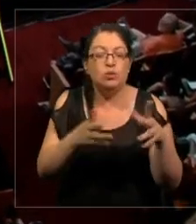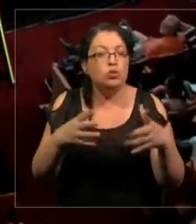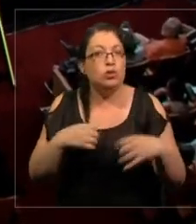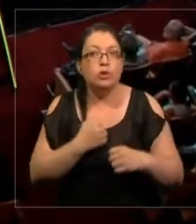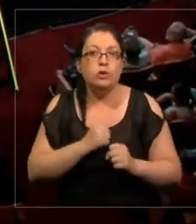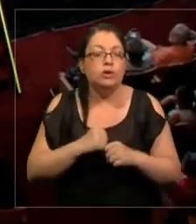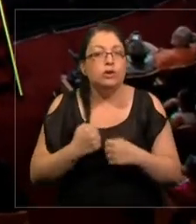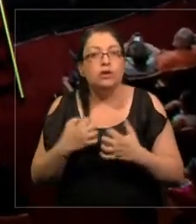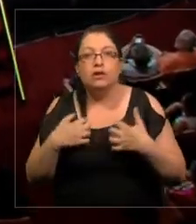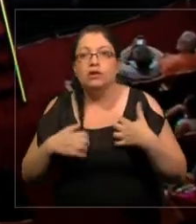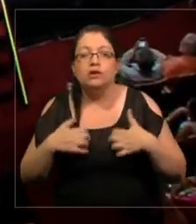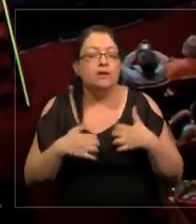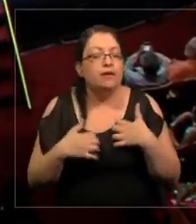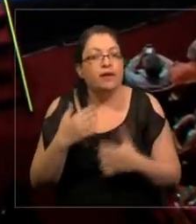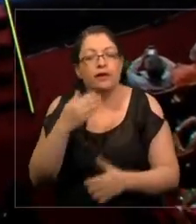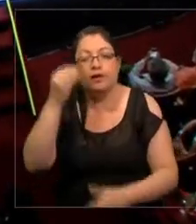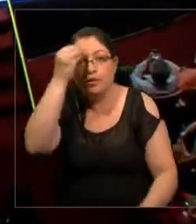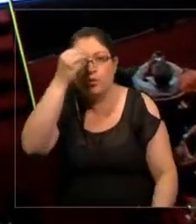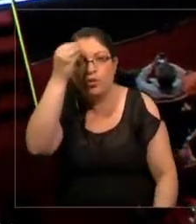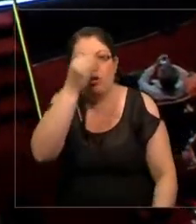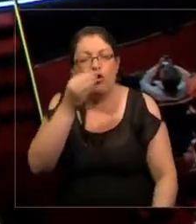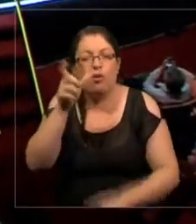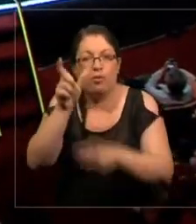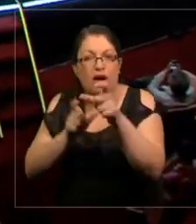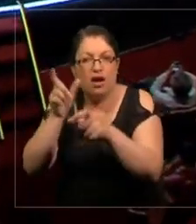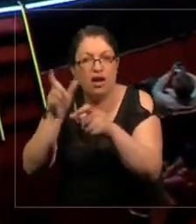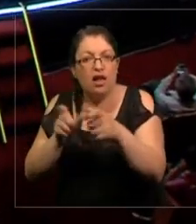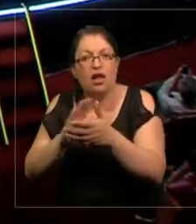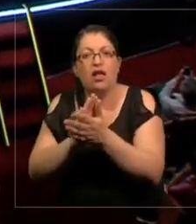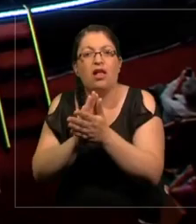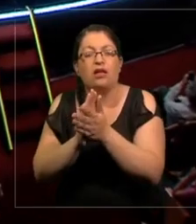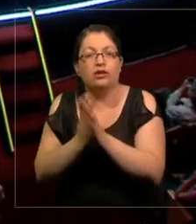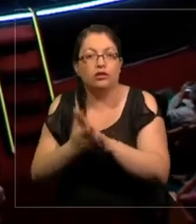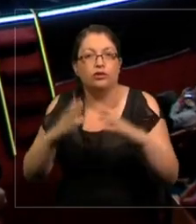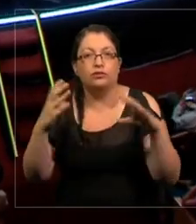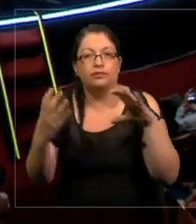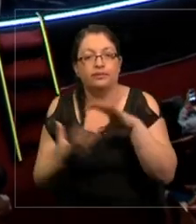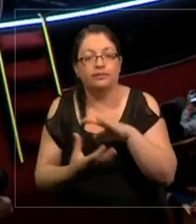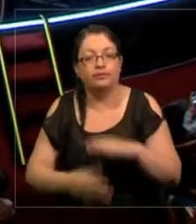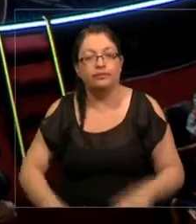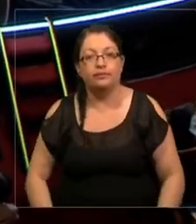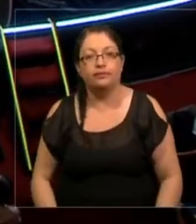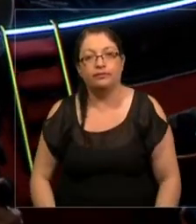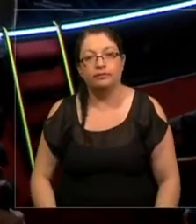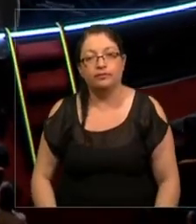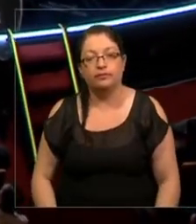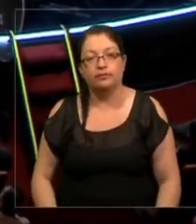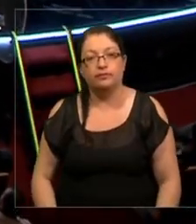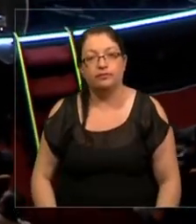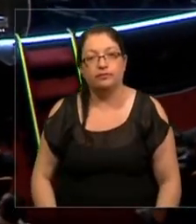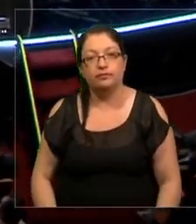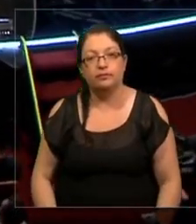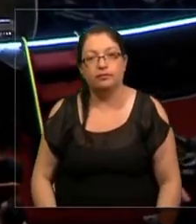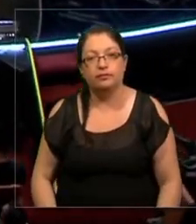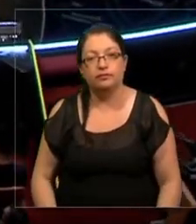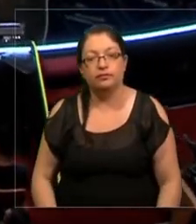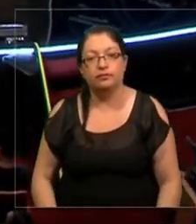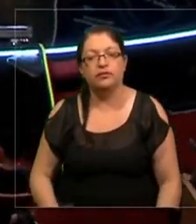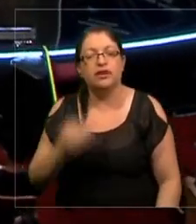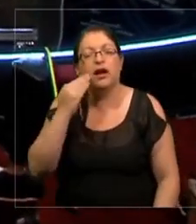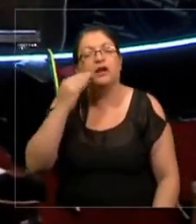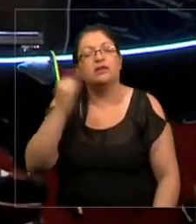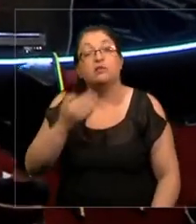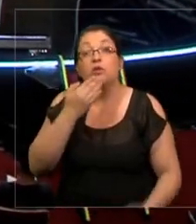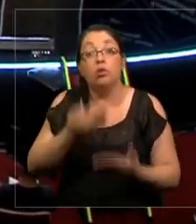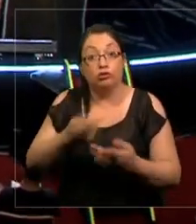malestar y preocupación entre las personas de todo el mundo. Generalmente cuando pensamos sobre estos